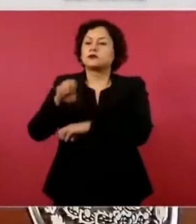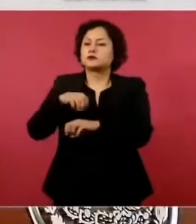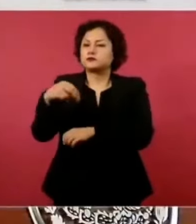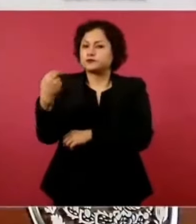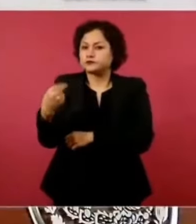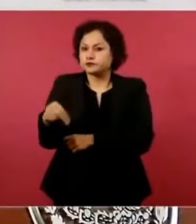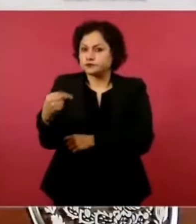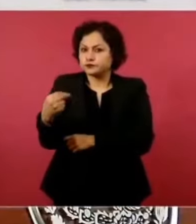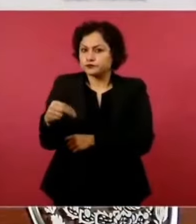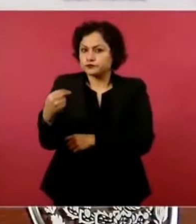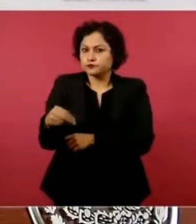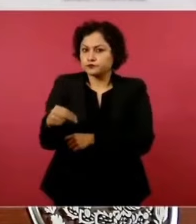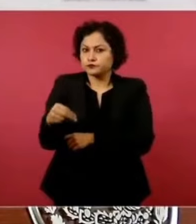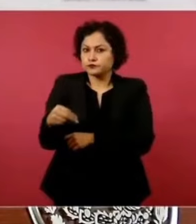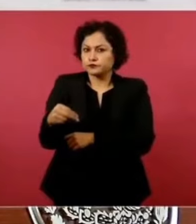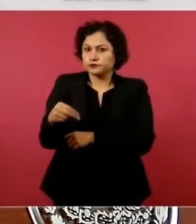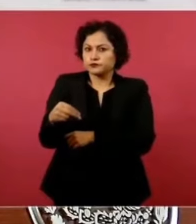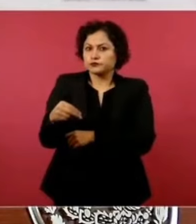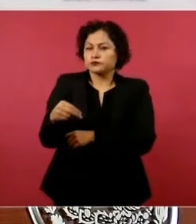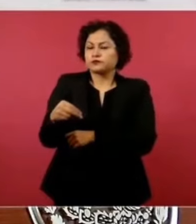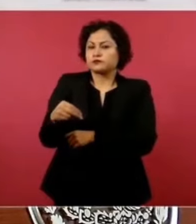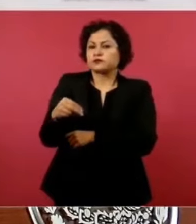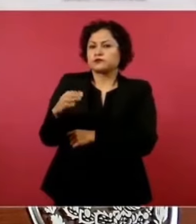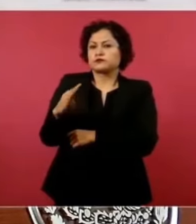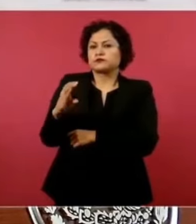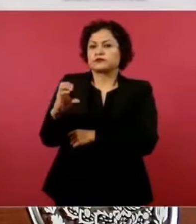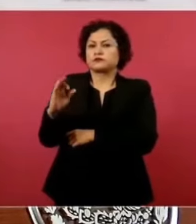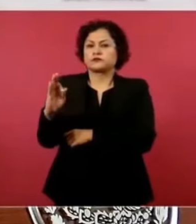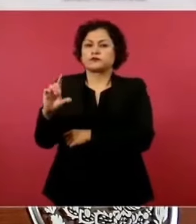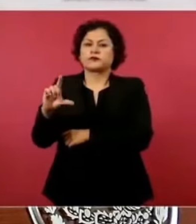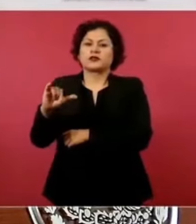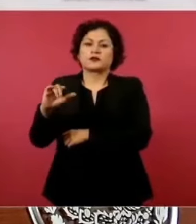BCG Limited Consulting.